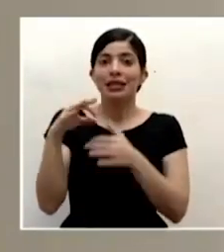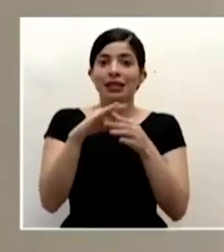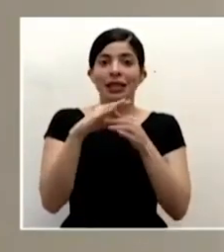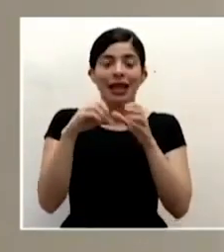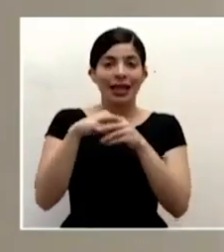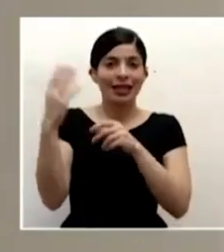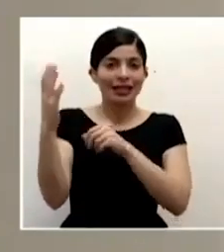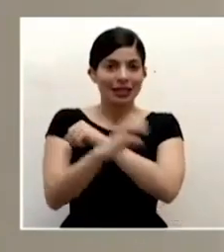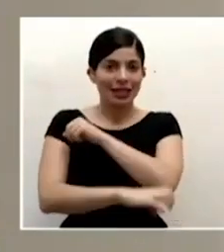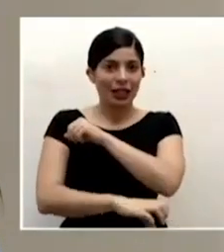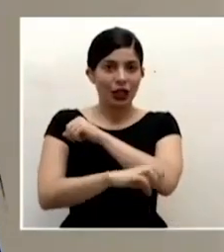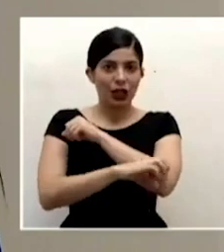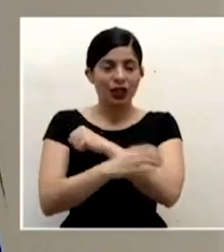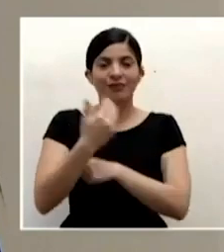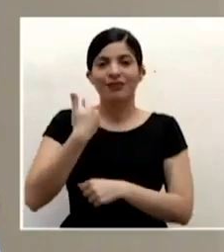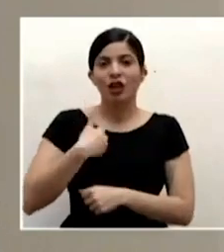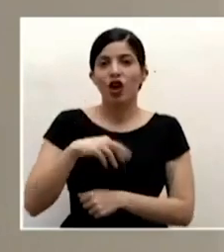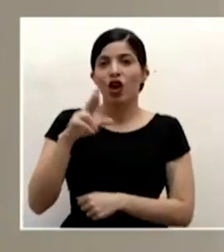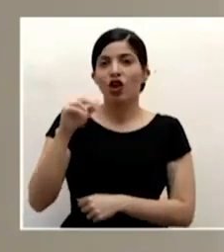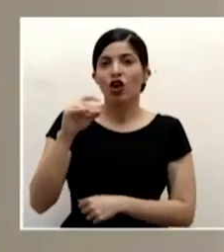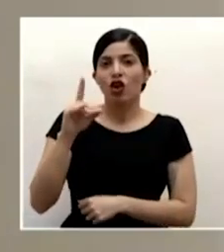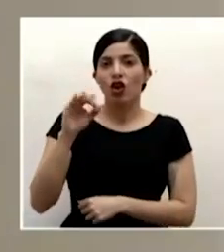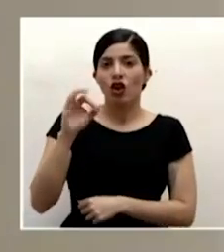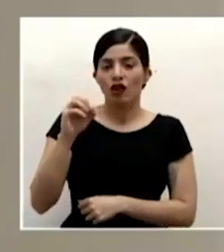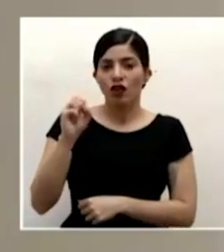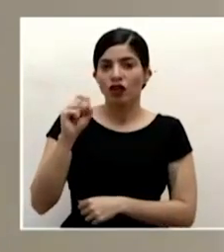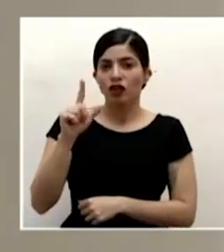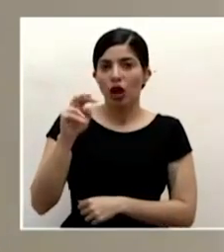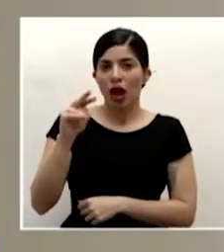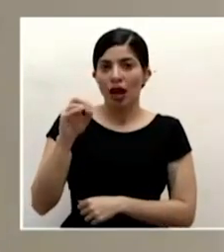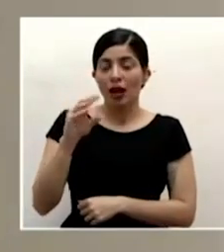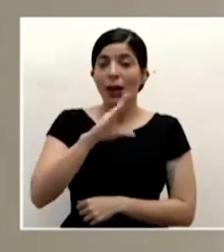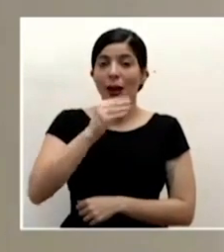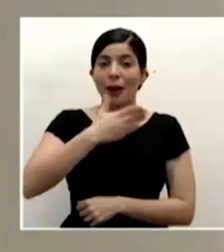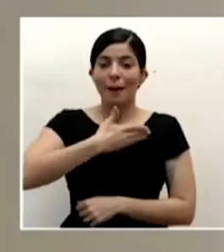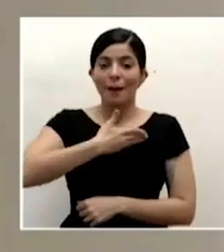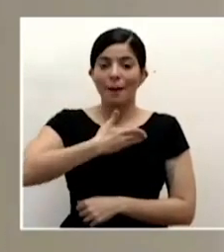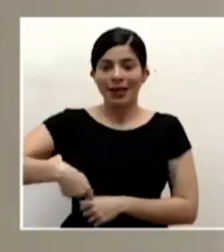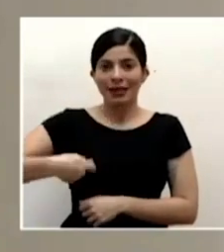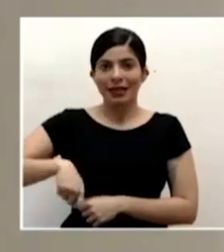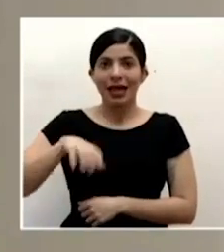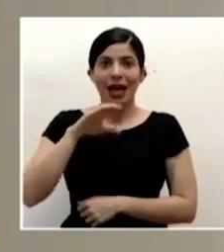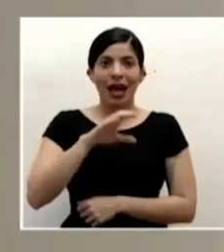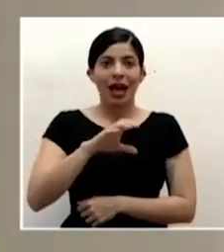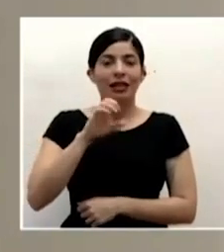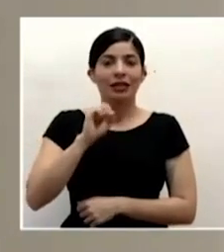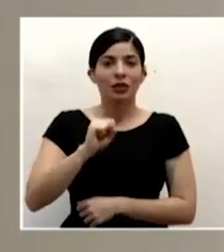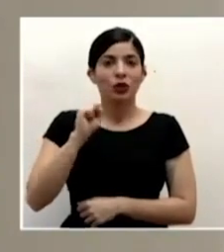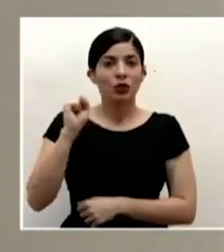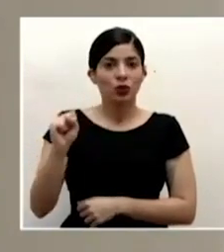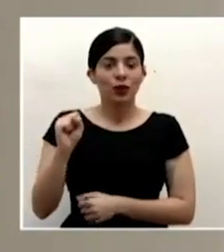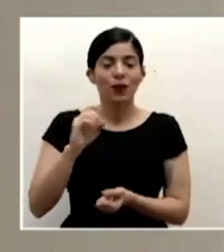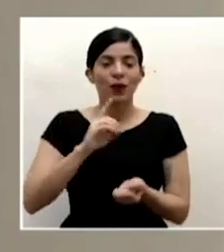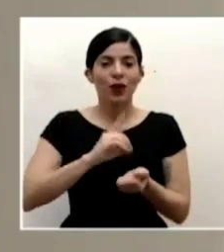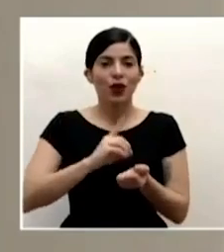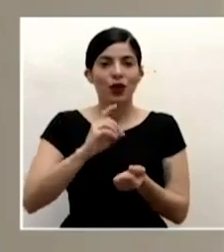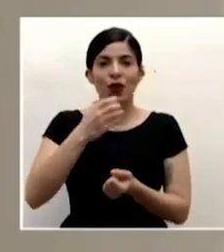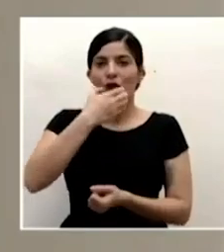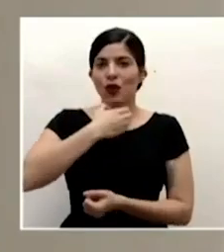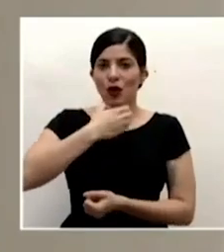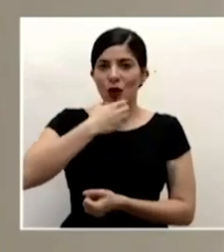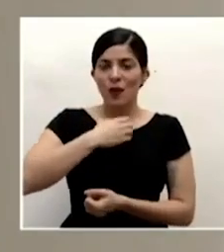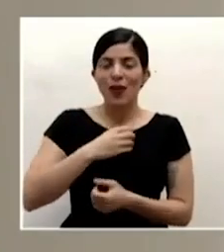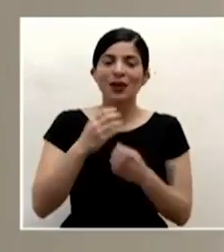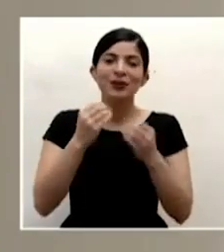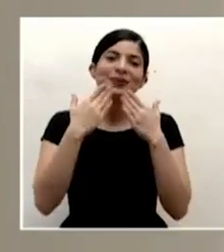todos exteriores y culto el señor rodolfo solano y el presidente de la caja costarricense de seguro social el doctor román macaya